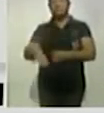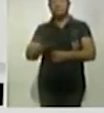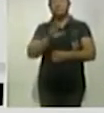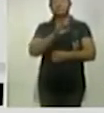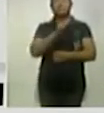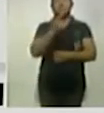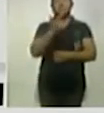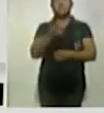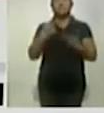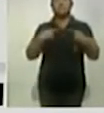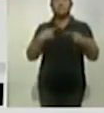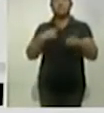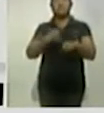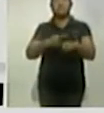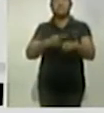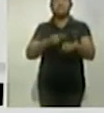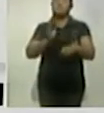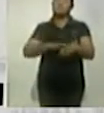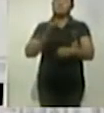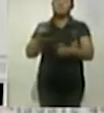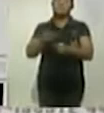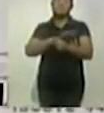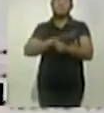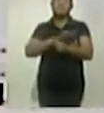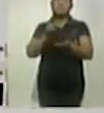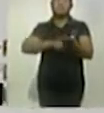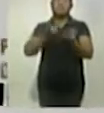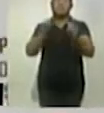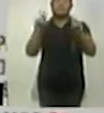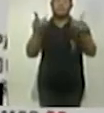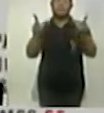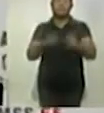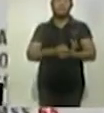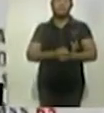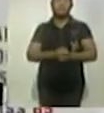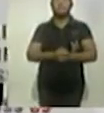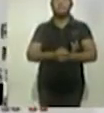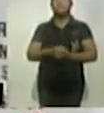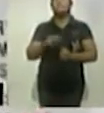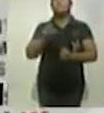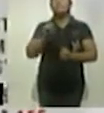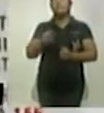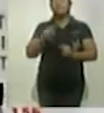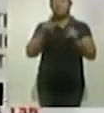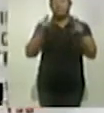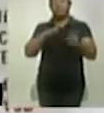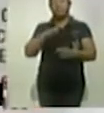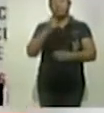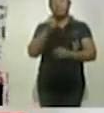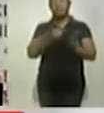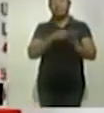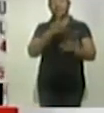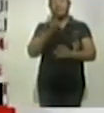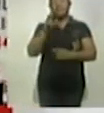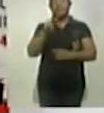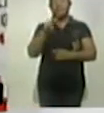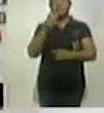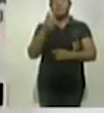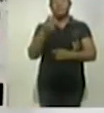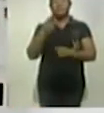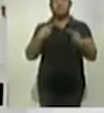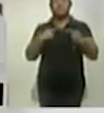y siete casos positivos más de COVID diecinueve en Tlaxcala. De esta manera, la entidad registra mil cuatrocientas ochenta y tres personas